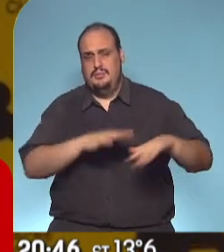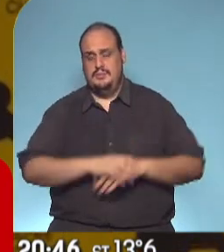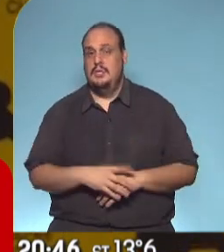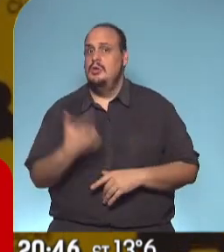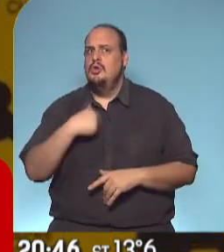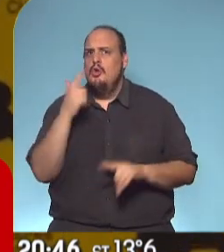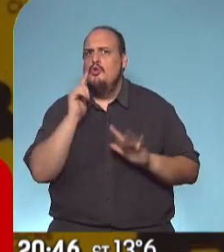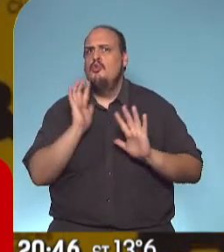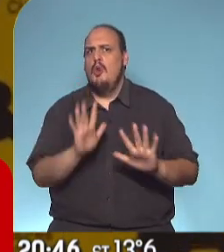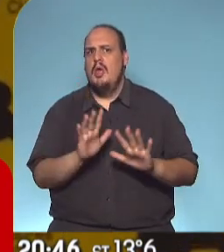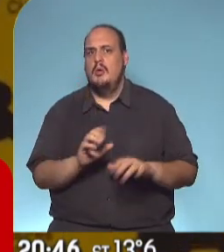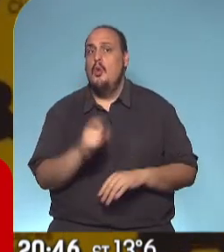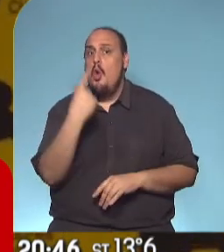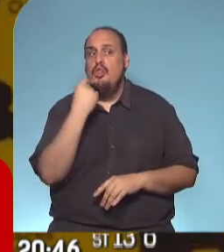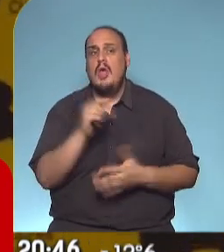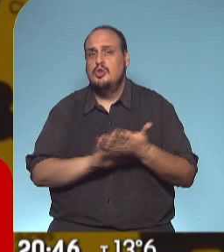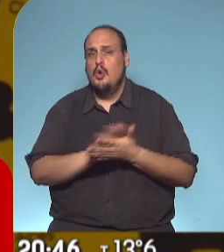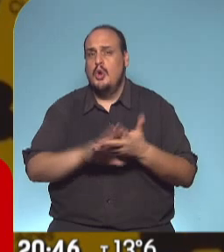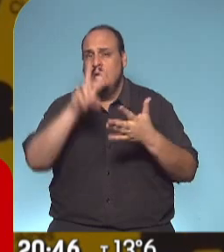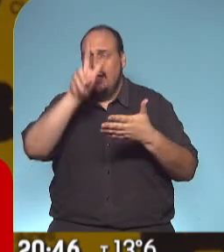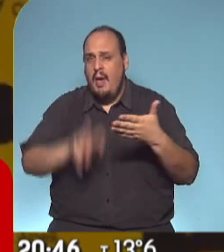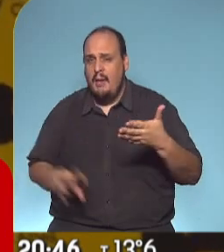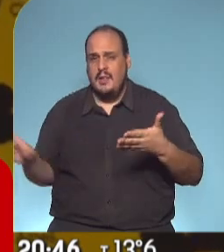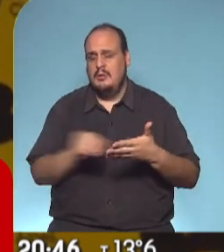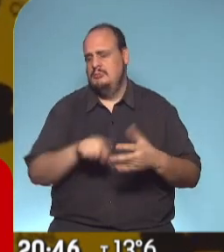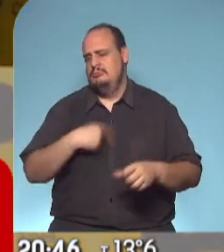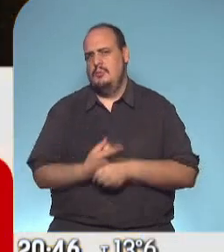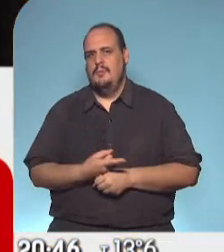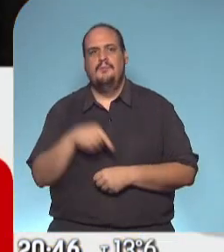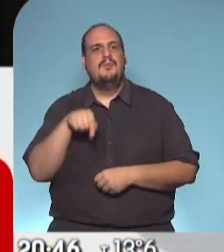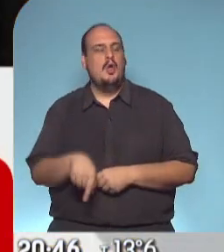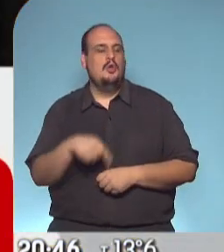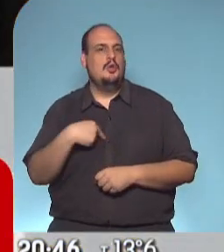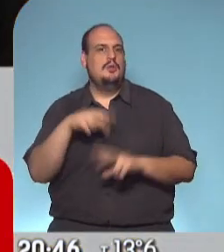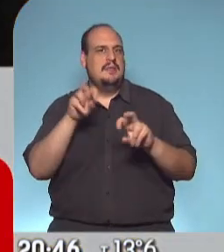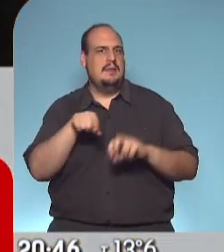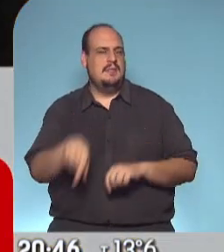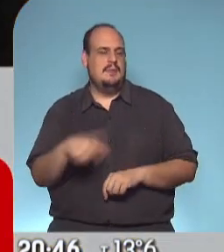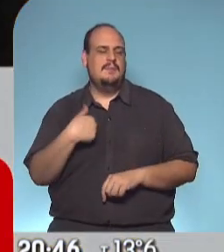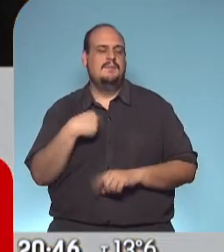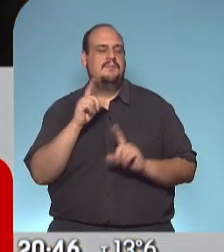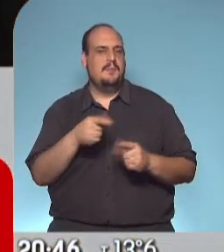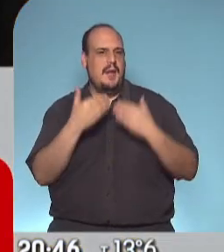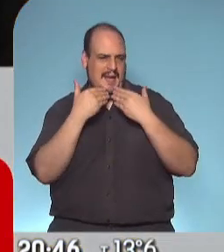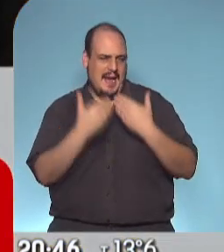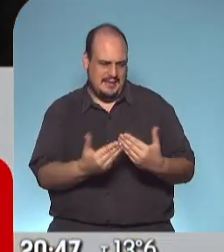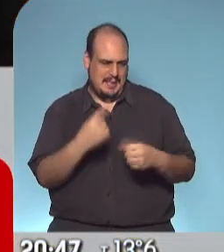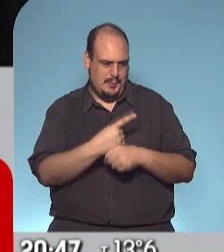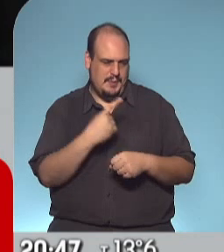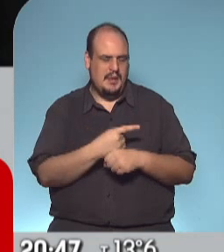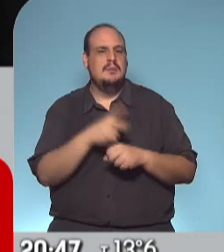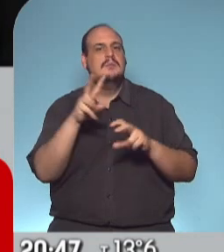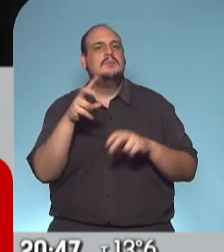a poder solucionar todos los temas el primer día. Y esta última, por lo menos aquí desde el estudio, agradeciéndole. Está claro que la actividad